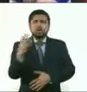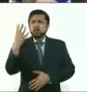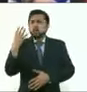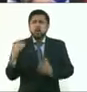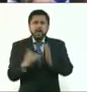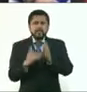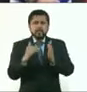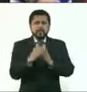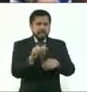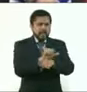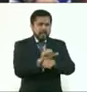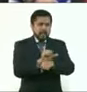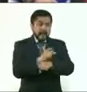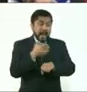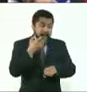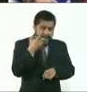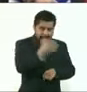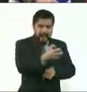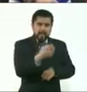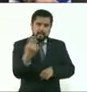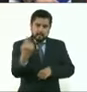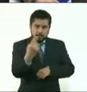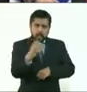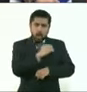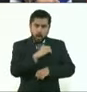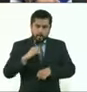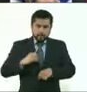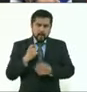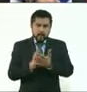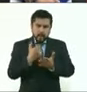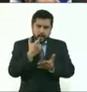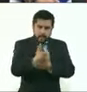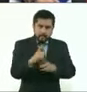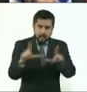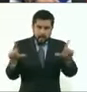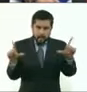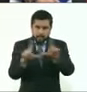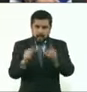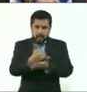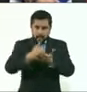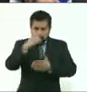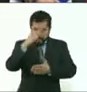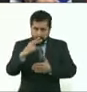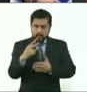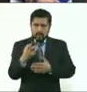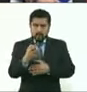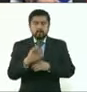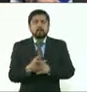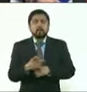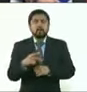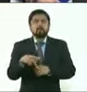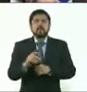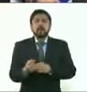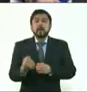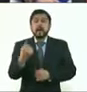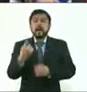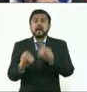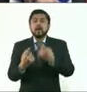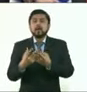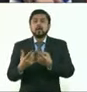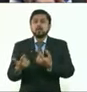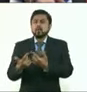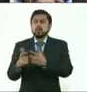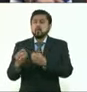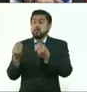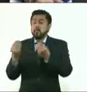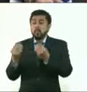de un vehículo que se está utilizando para trabajo. No, no, estamos hablando de flotillas de empresas, ni mucho